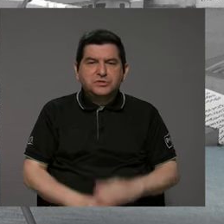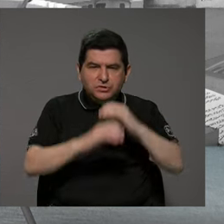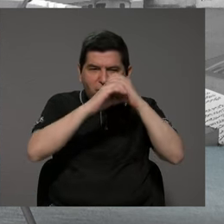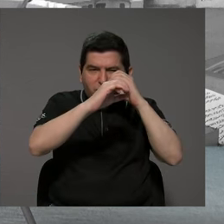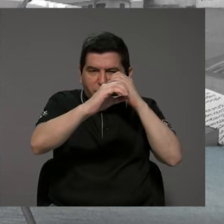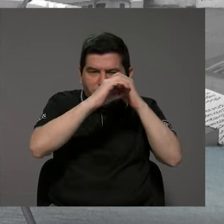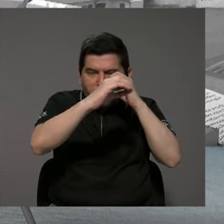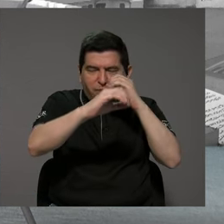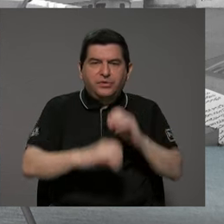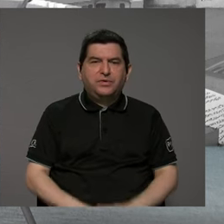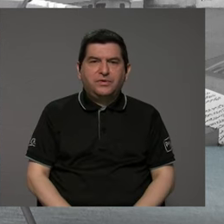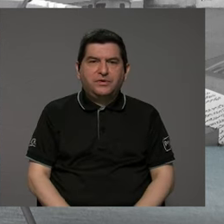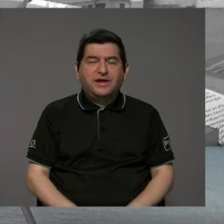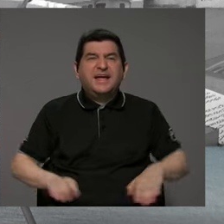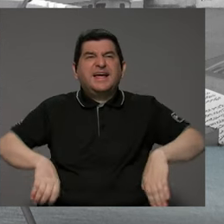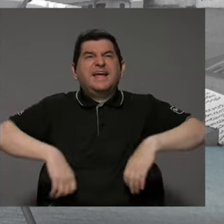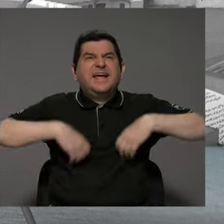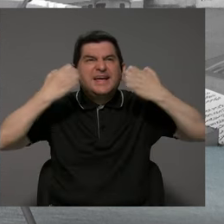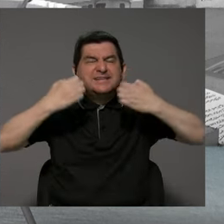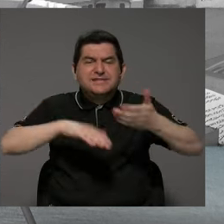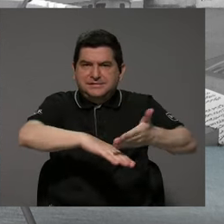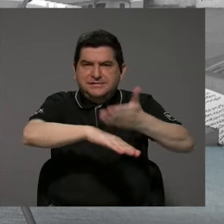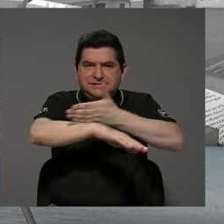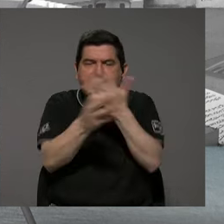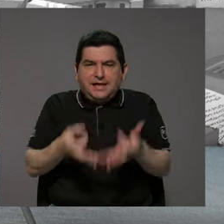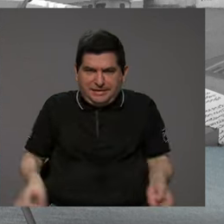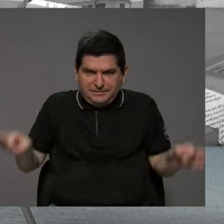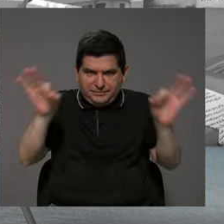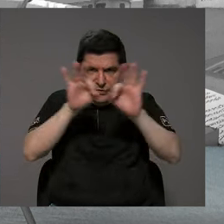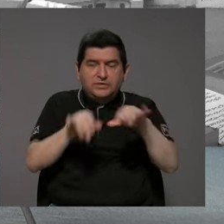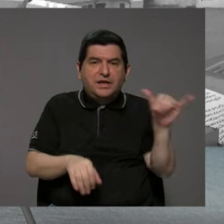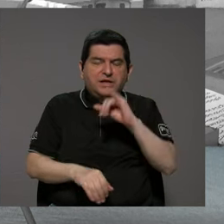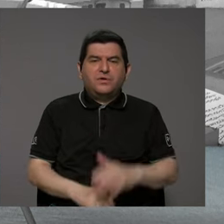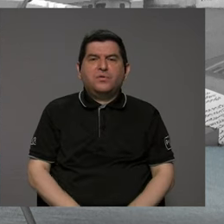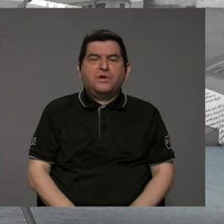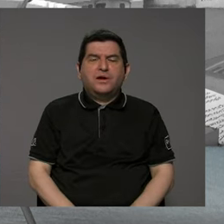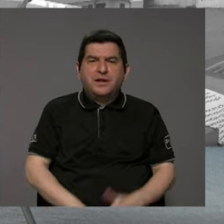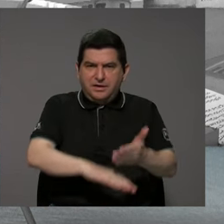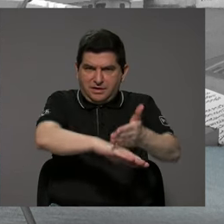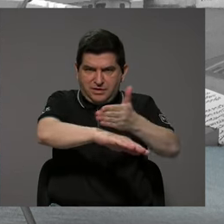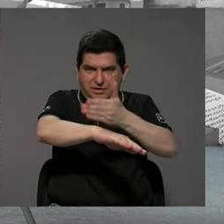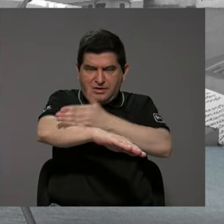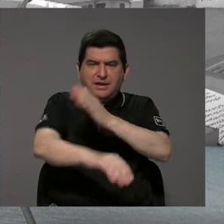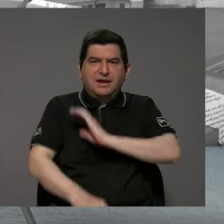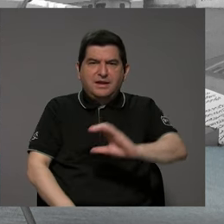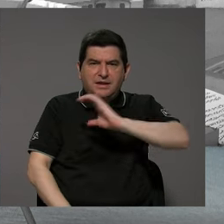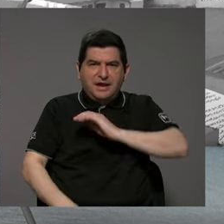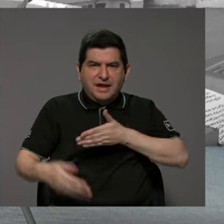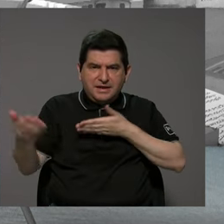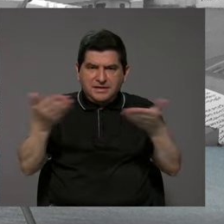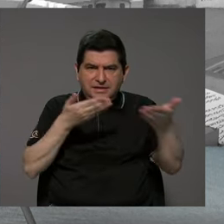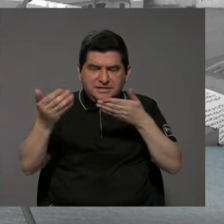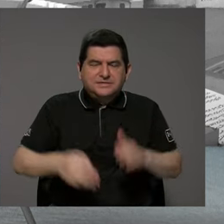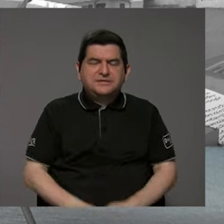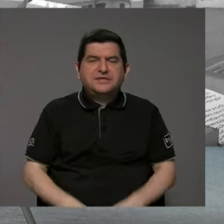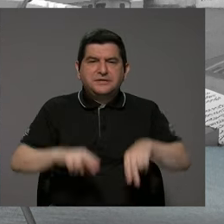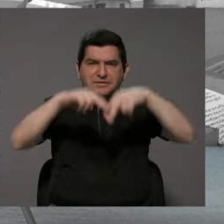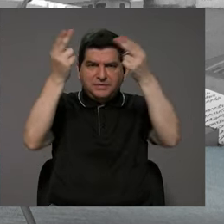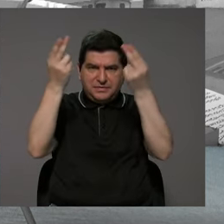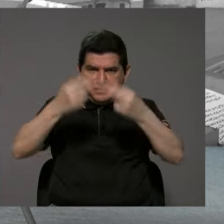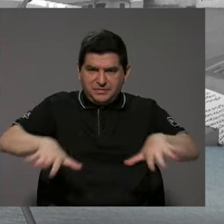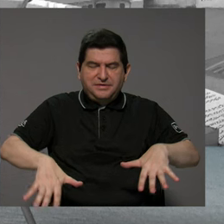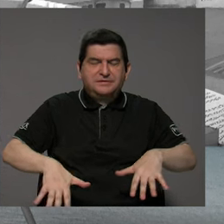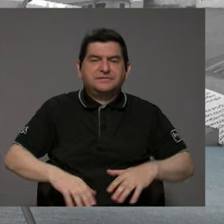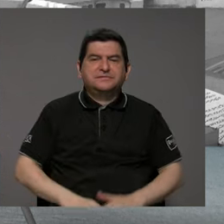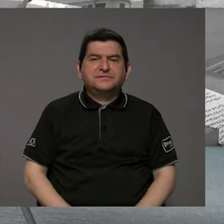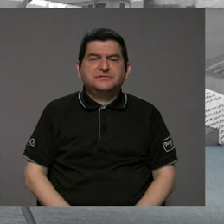Ahí hay una mejora muy interesante. También hay aspectos de mejora en la calidad del servicio de internet. Actualmente, para